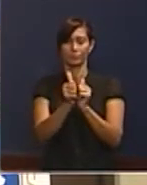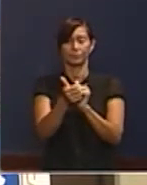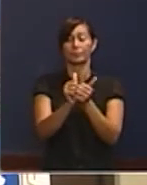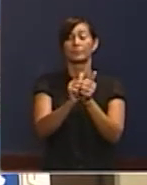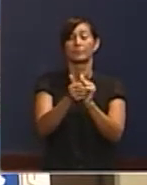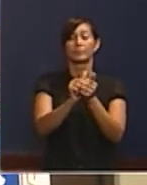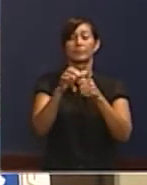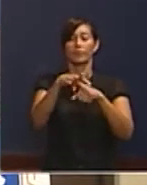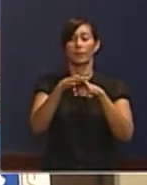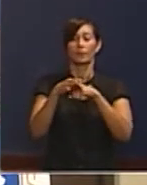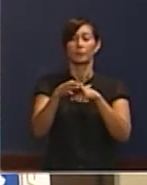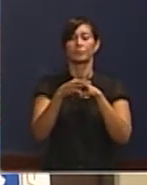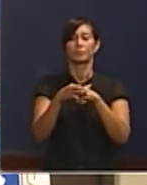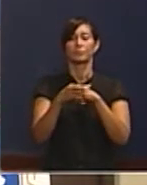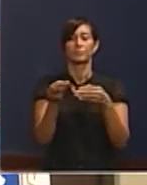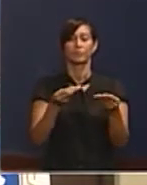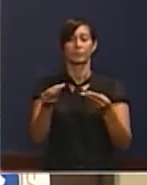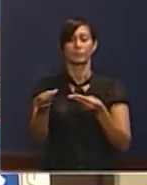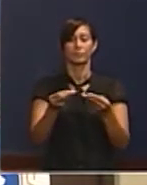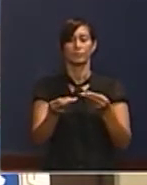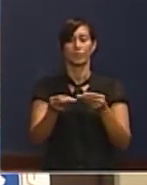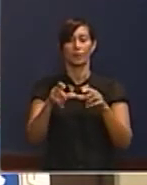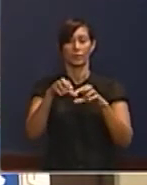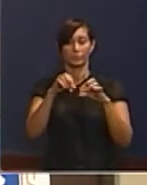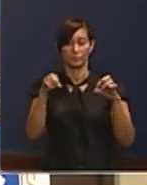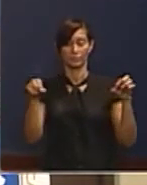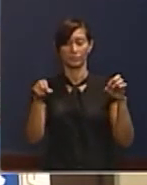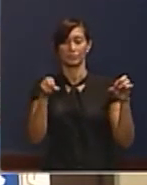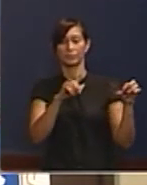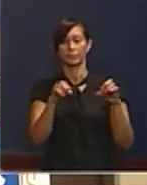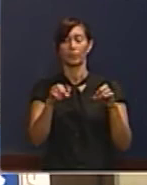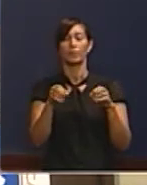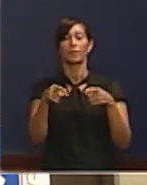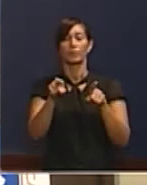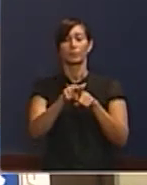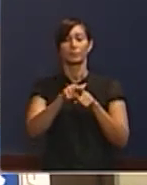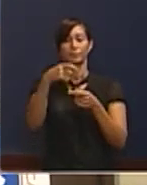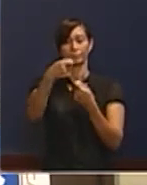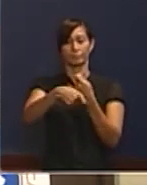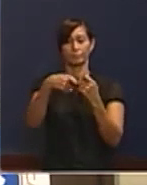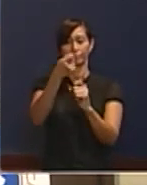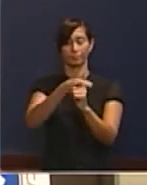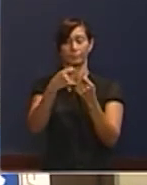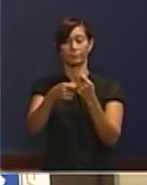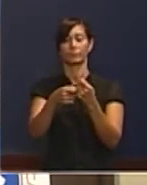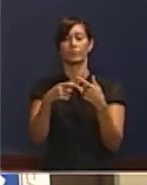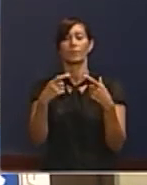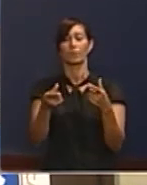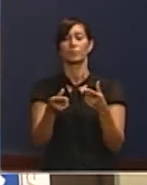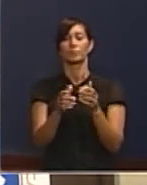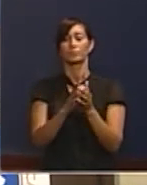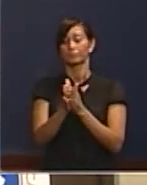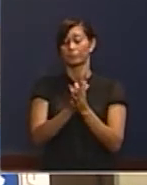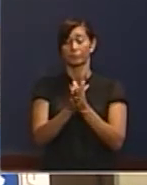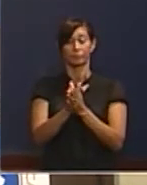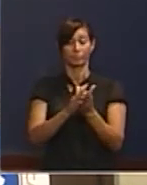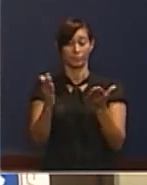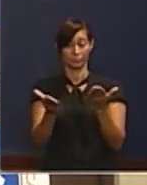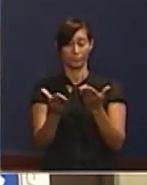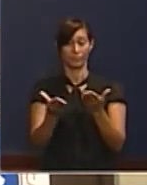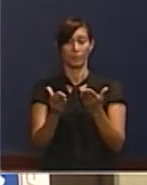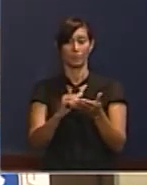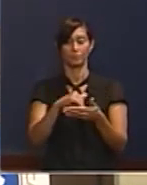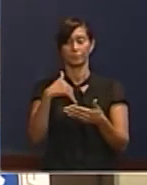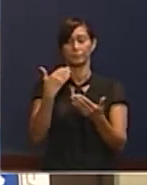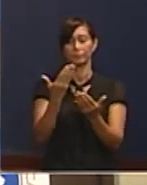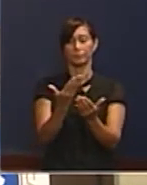da por las tierras entre la producción de caña y la producción de bananos. Entonces ellos han conquistado mercados nuevos, están